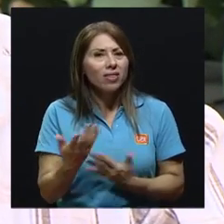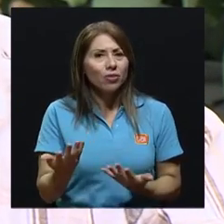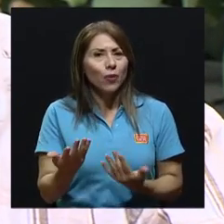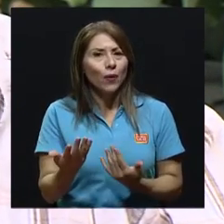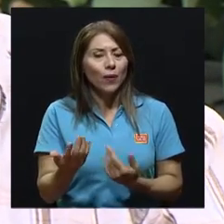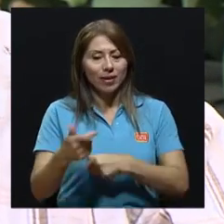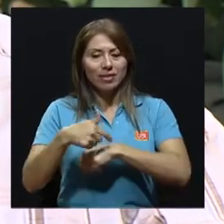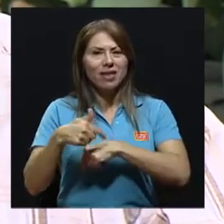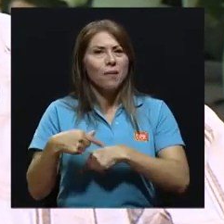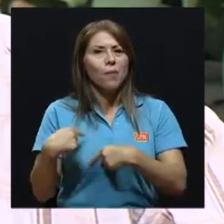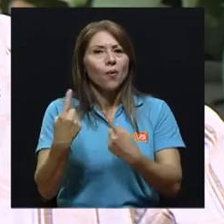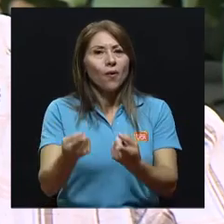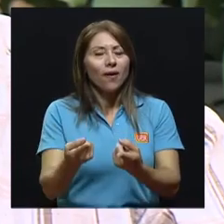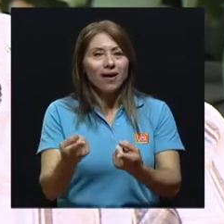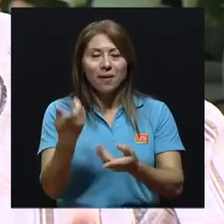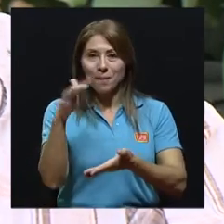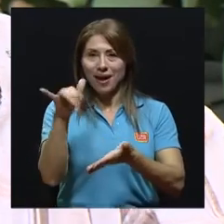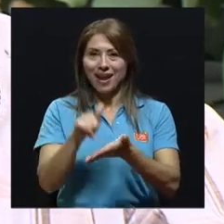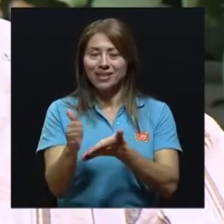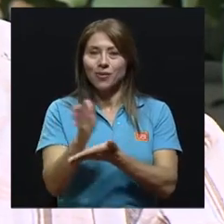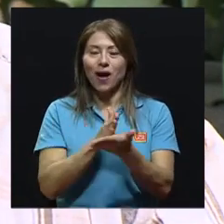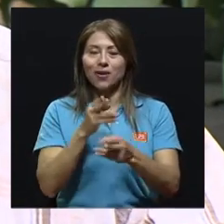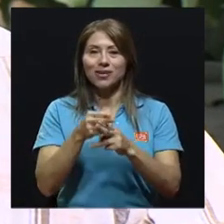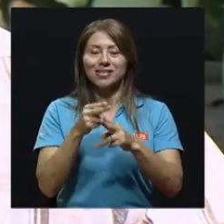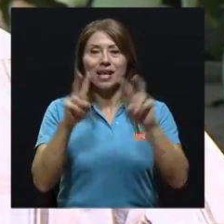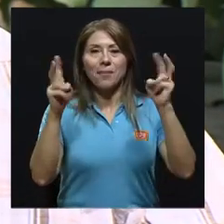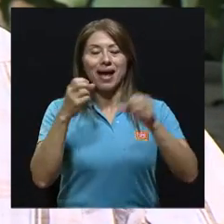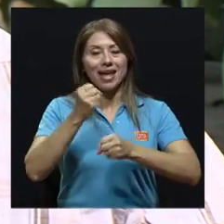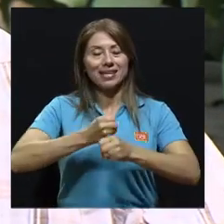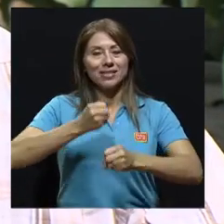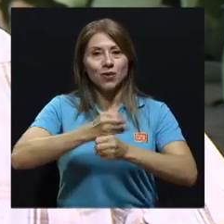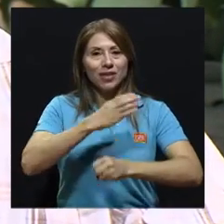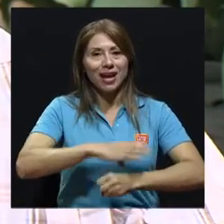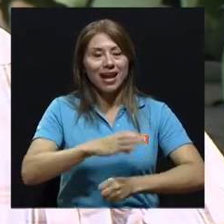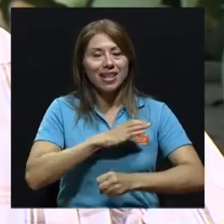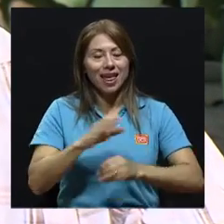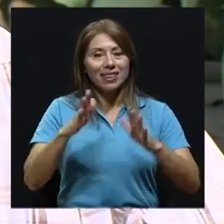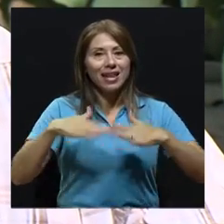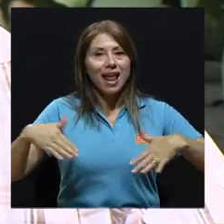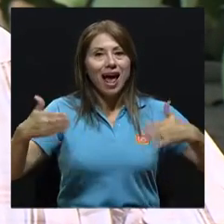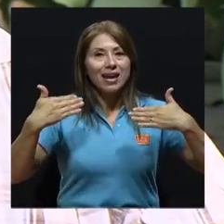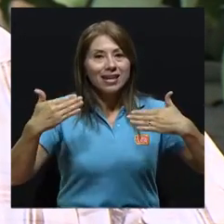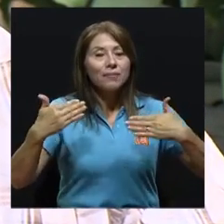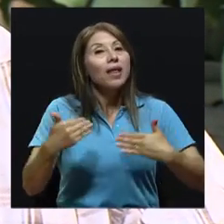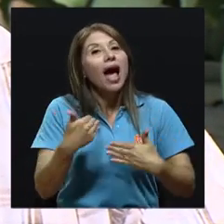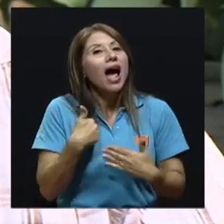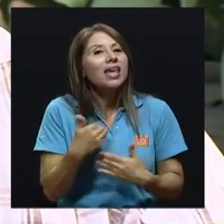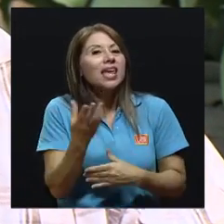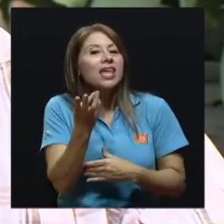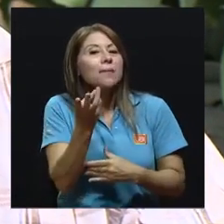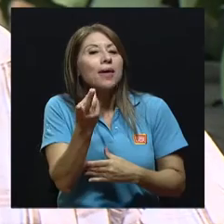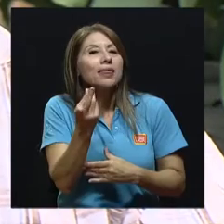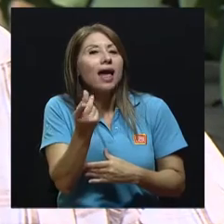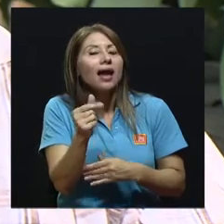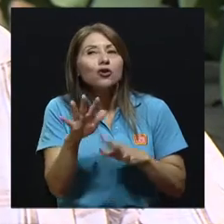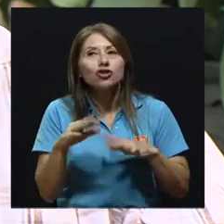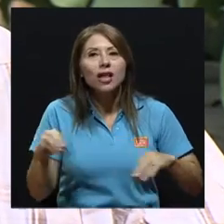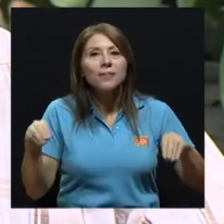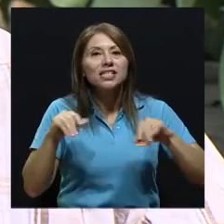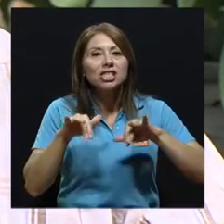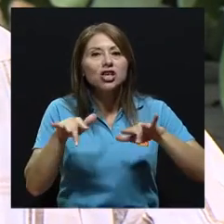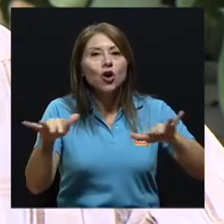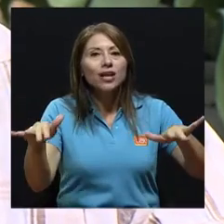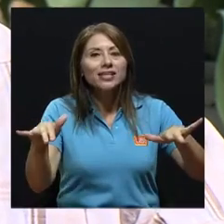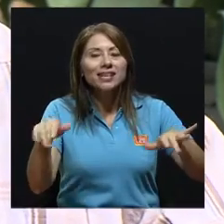¿Cuánto tiempo? Bueno, para eso es que en lo que se llama gestión de calidad del aire, existen los inventarios de emisiones. Los inventarios de emisiones nos van a decir a nosotros,